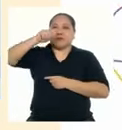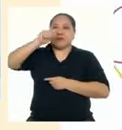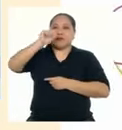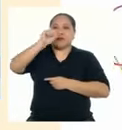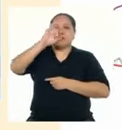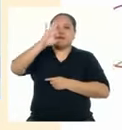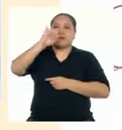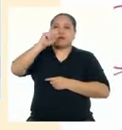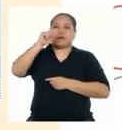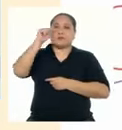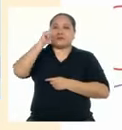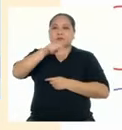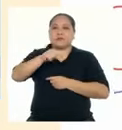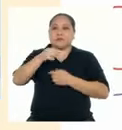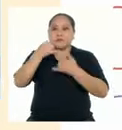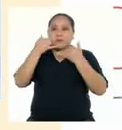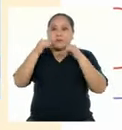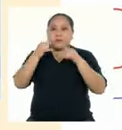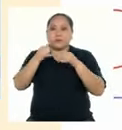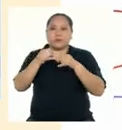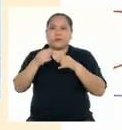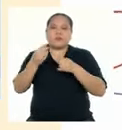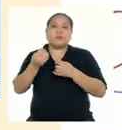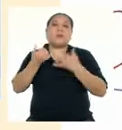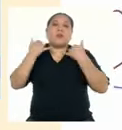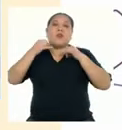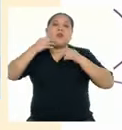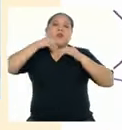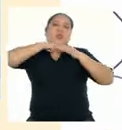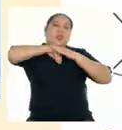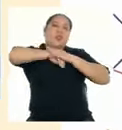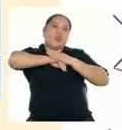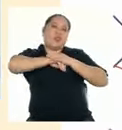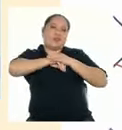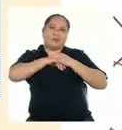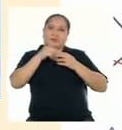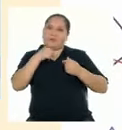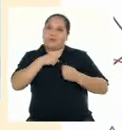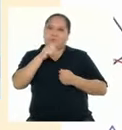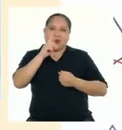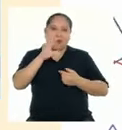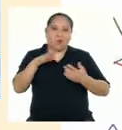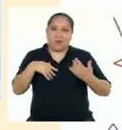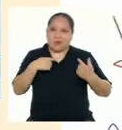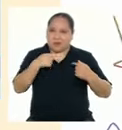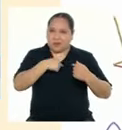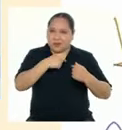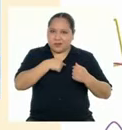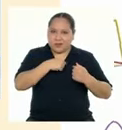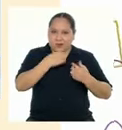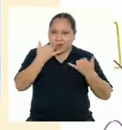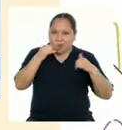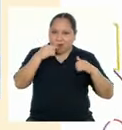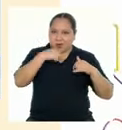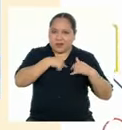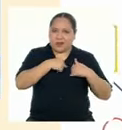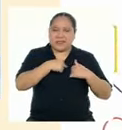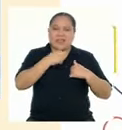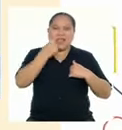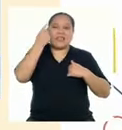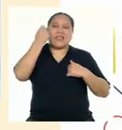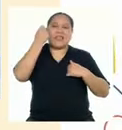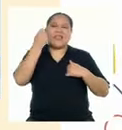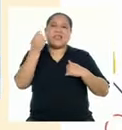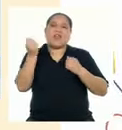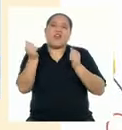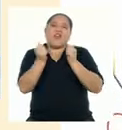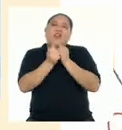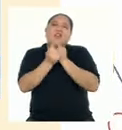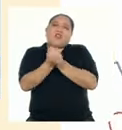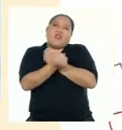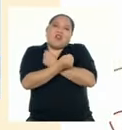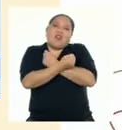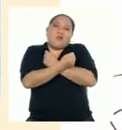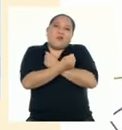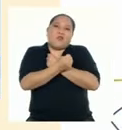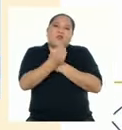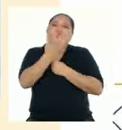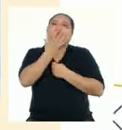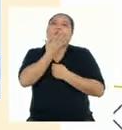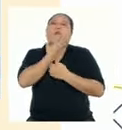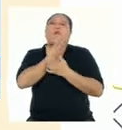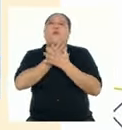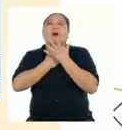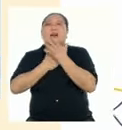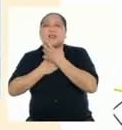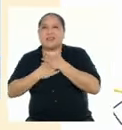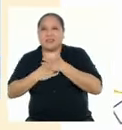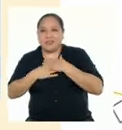Cuando dice que el fútbol se juega en el alma Obviamente no es un lugar Sino da a entender que se juega con amor Con